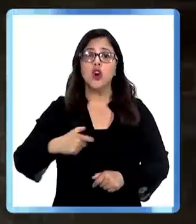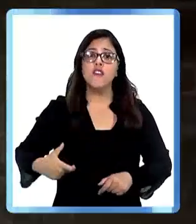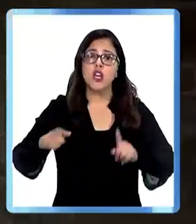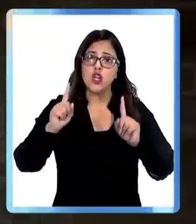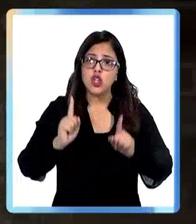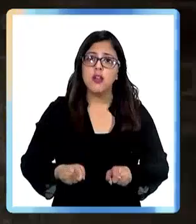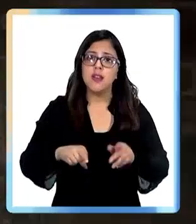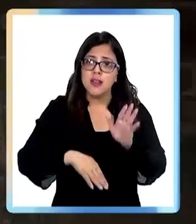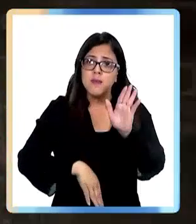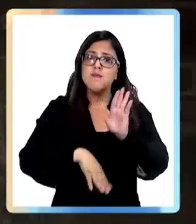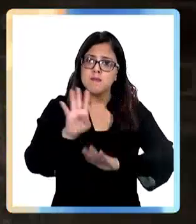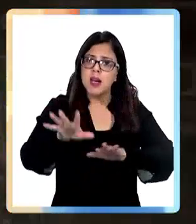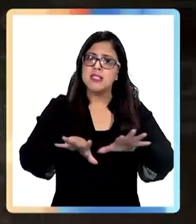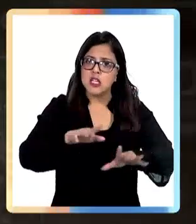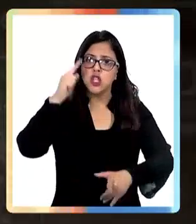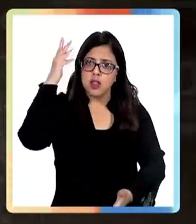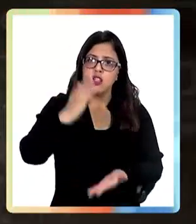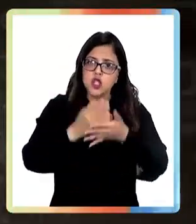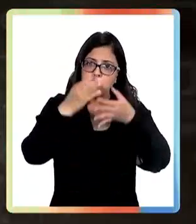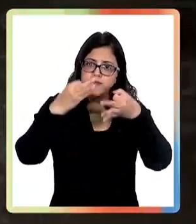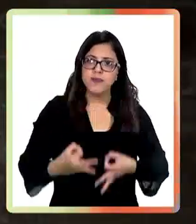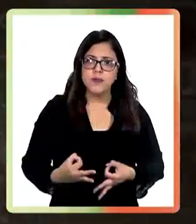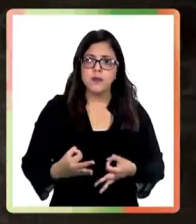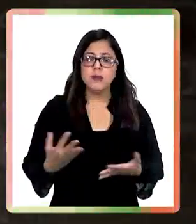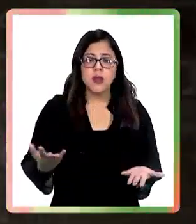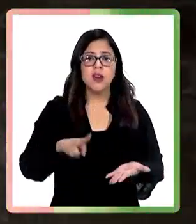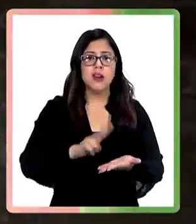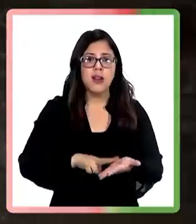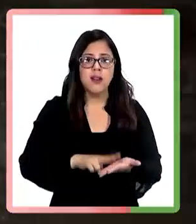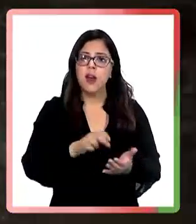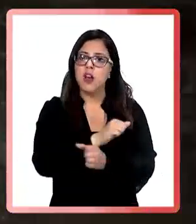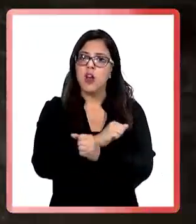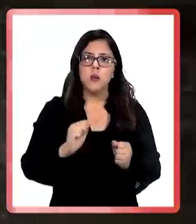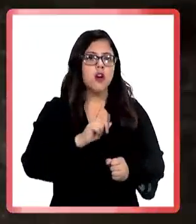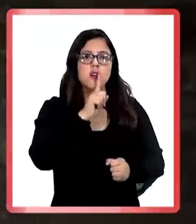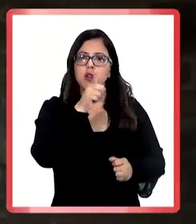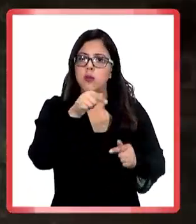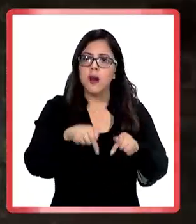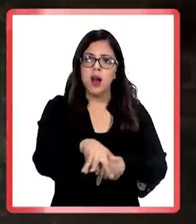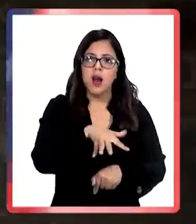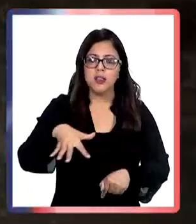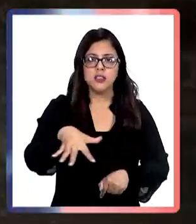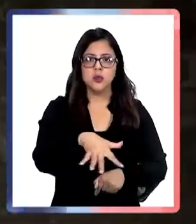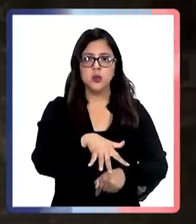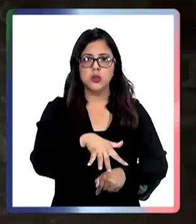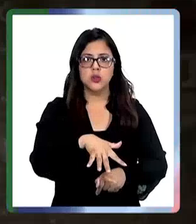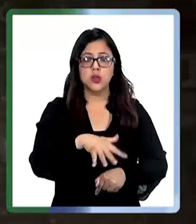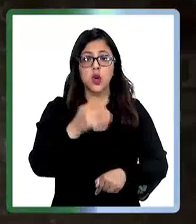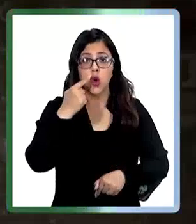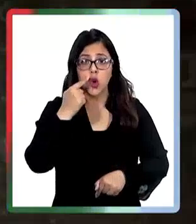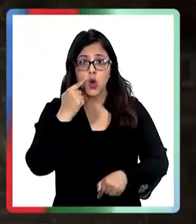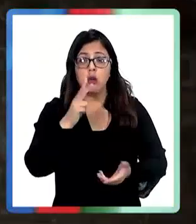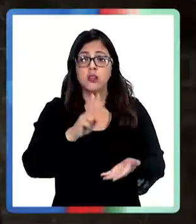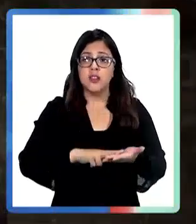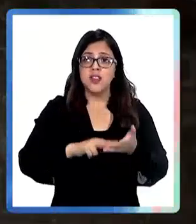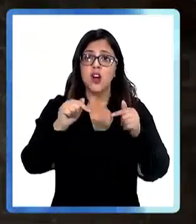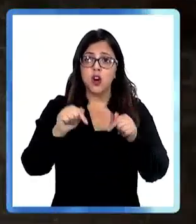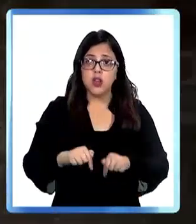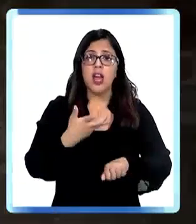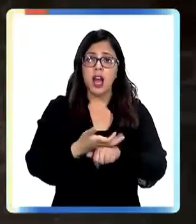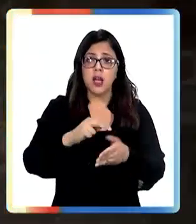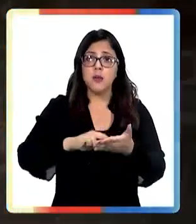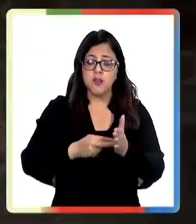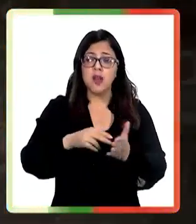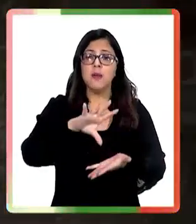tomar más acciones, muchas más acciones porque la verdad es que no nos podemos acostumbrar a esta situación. Es verdad, hoy día tenemos una